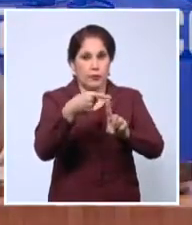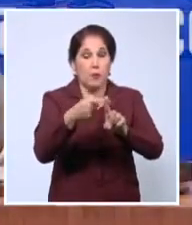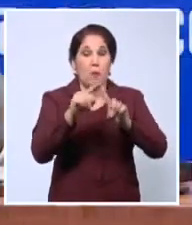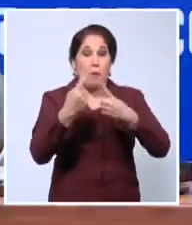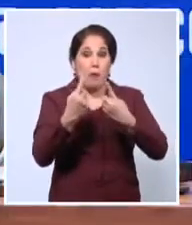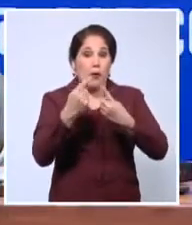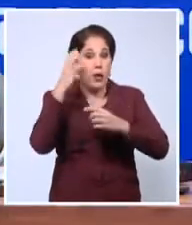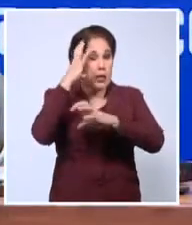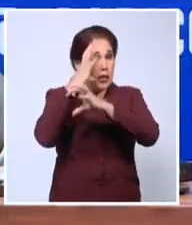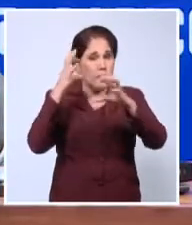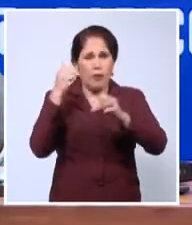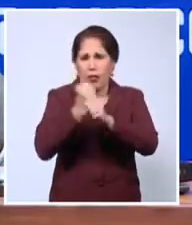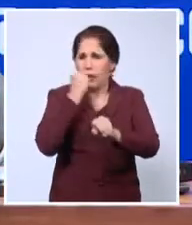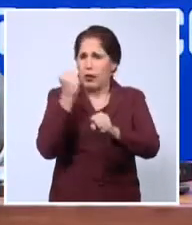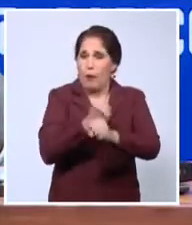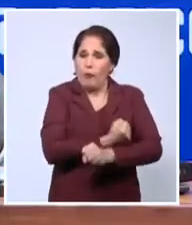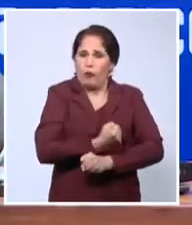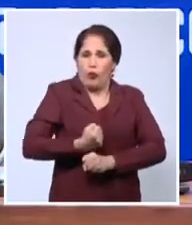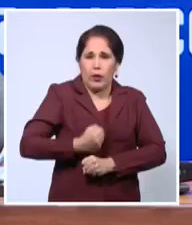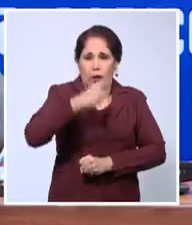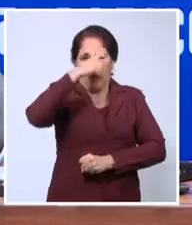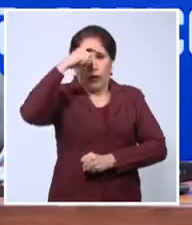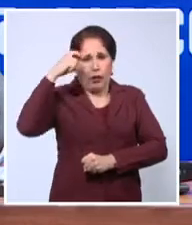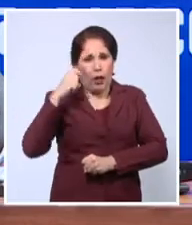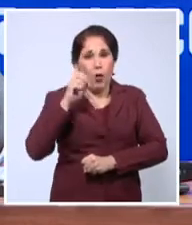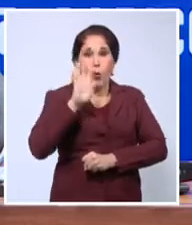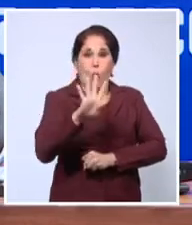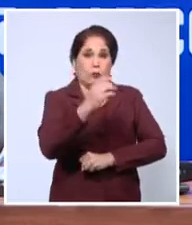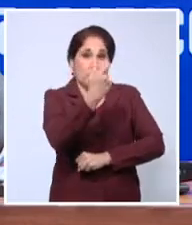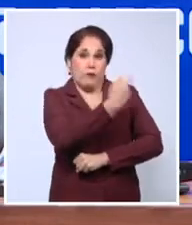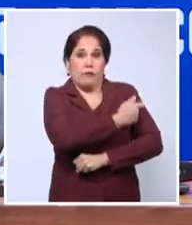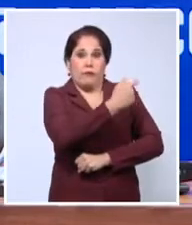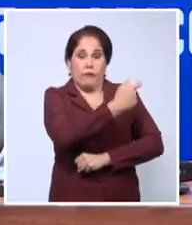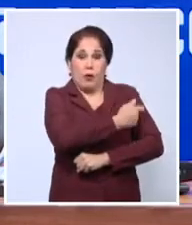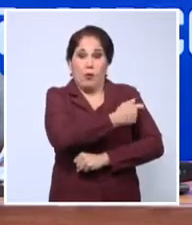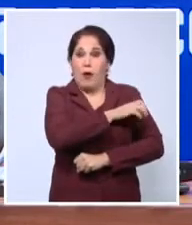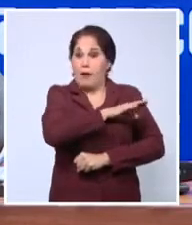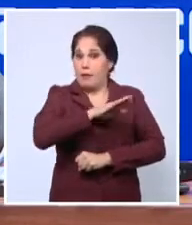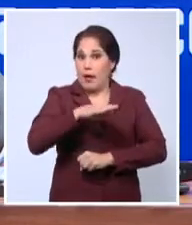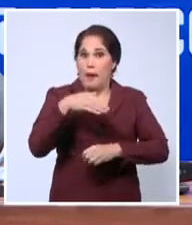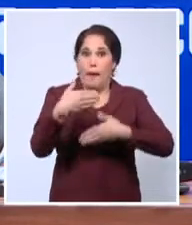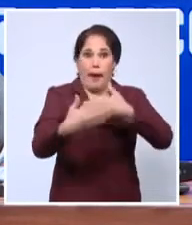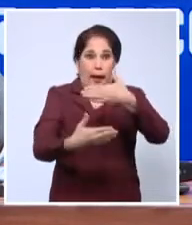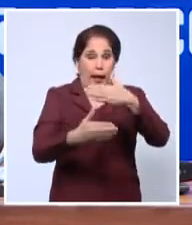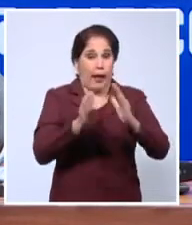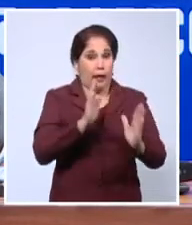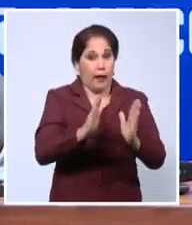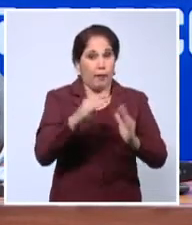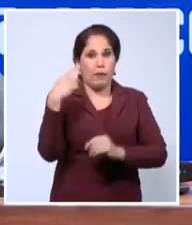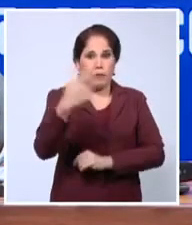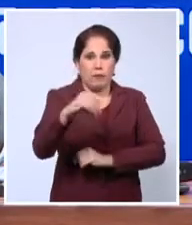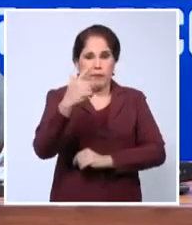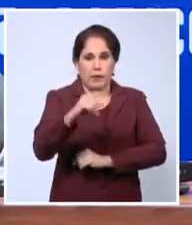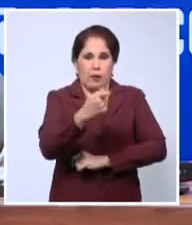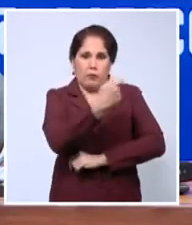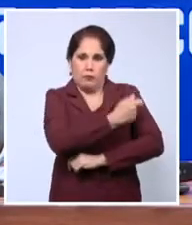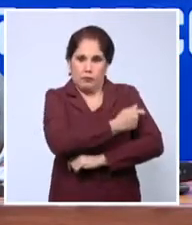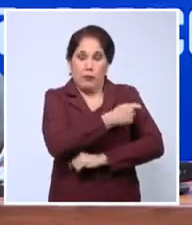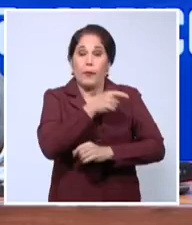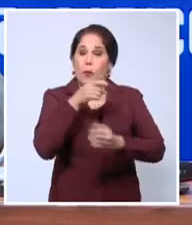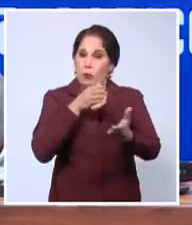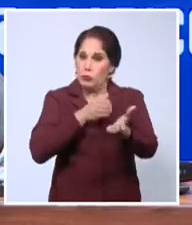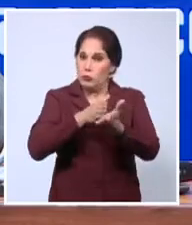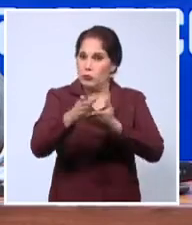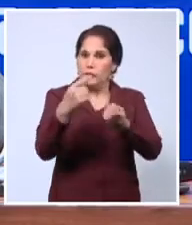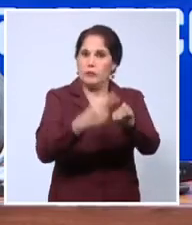nuestros científicos trabajan intensamente en cuatro candidatos vacunales ya en fase de ensayos clínicos. Siguiendo nuestra